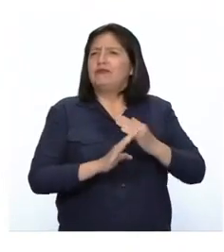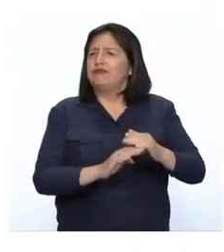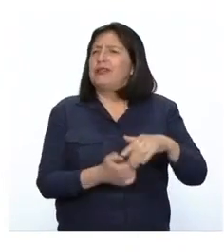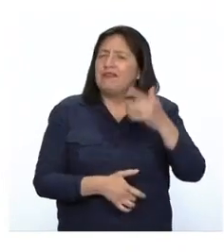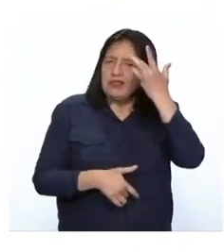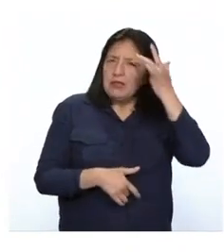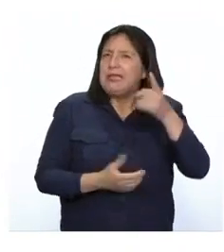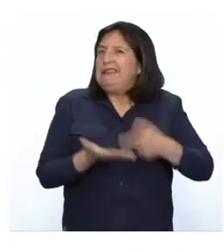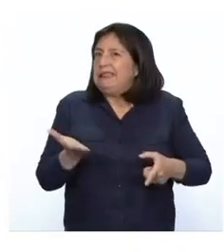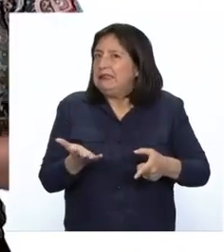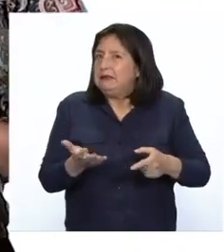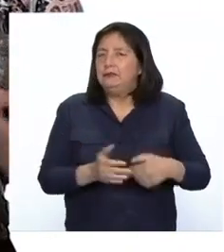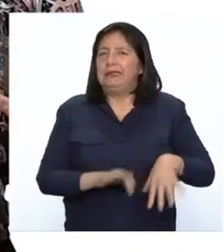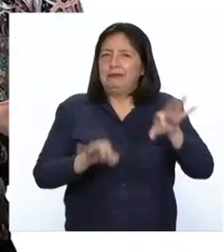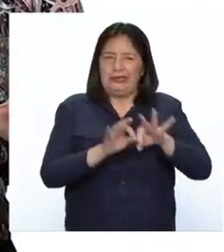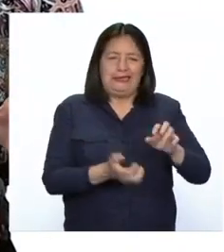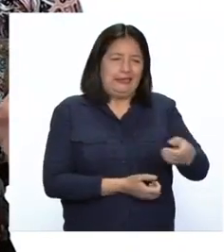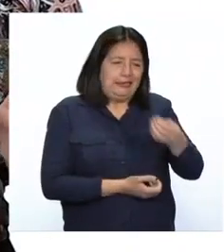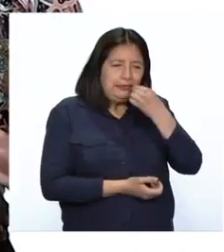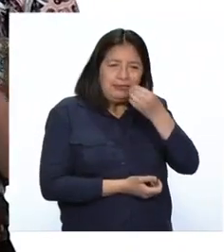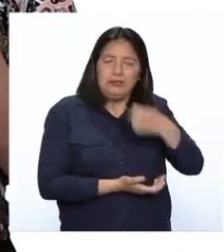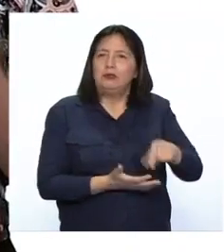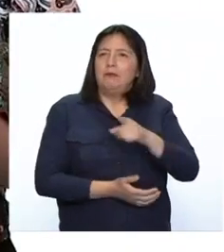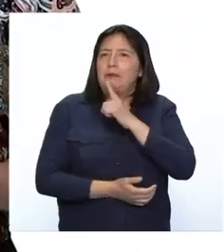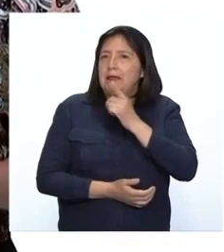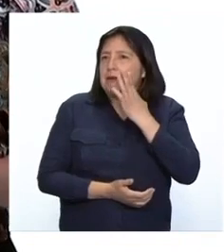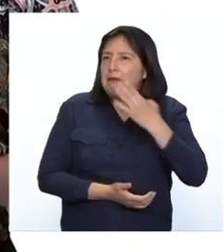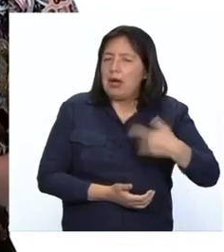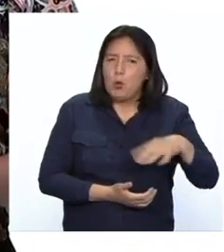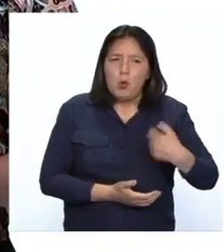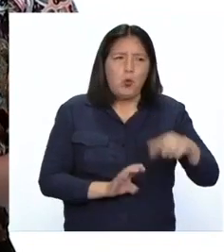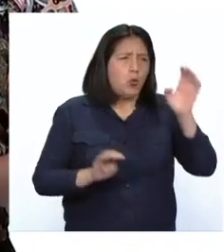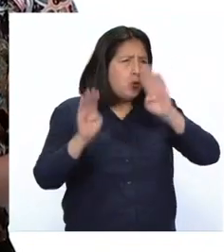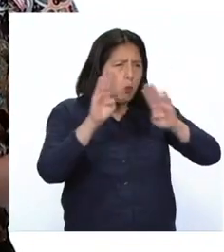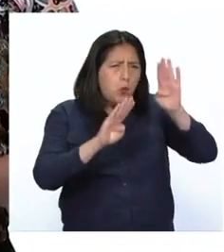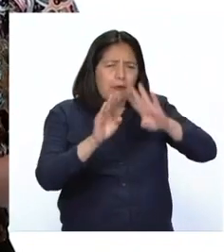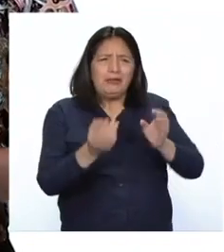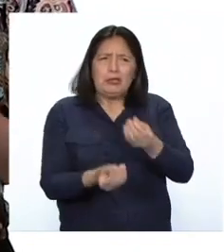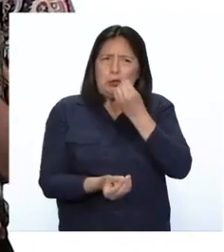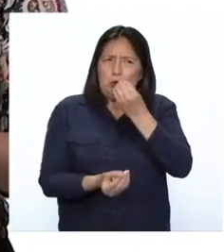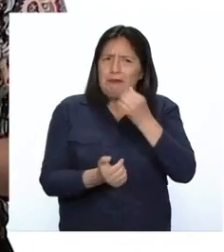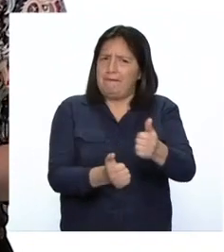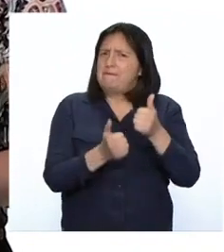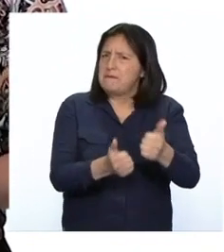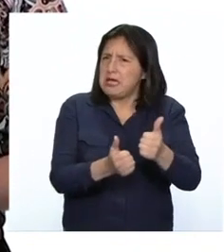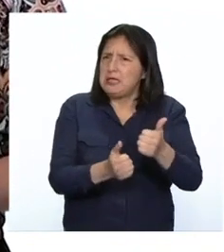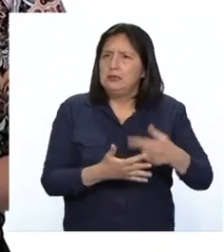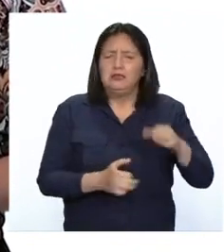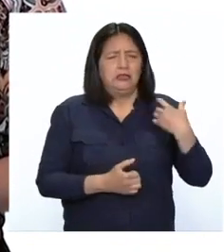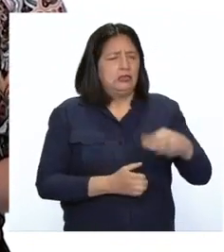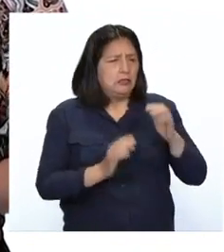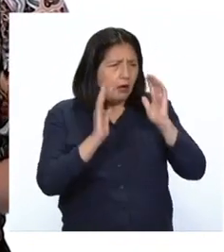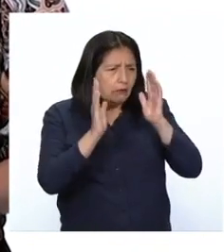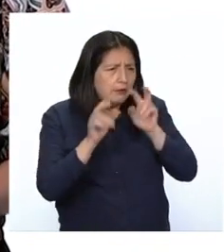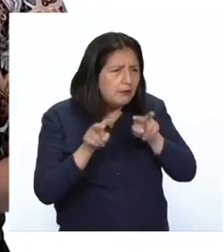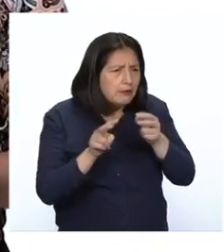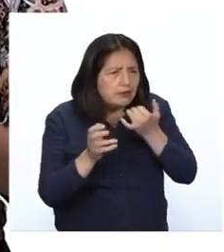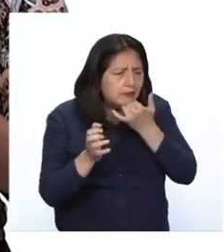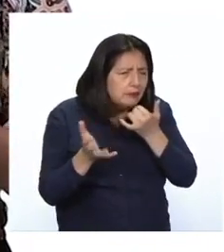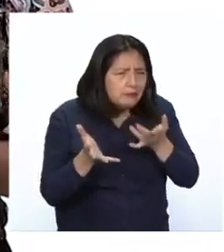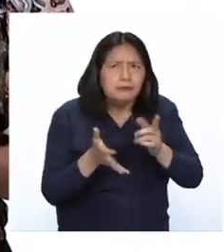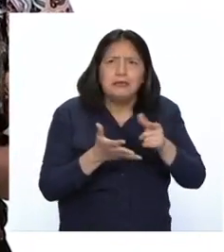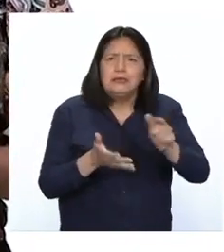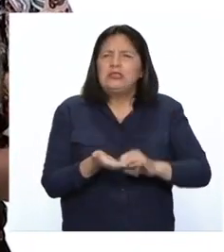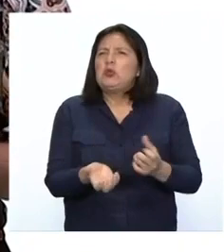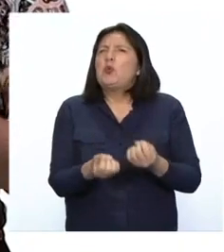era la alimentación de Teresa. Sus padres se preocupaban muchísimo por alimentarla correctamente y estar siempre atentos a su hemoglobina